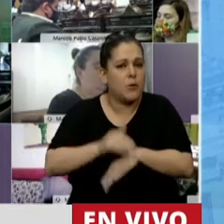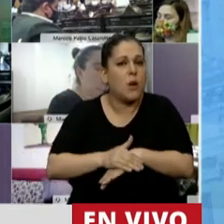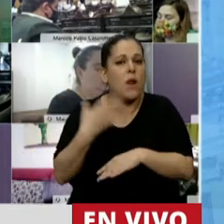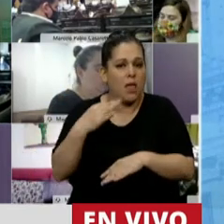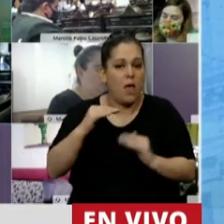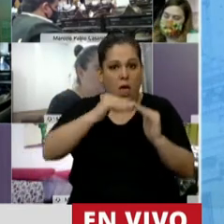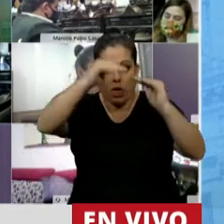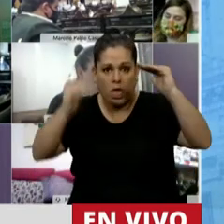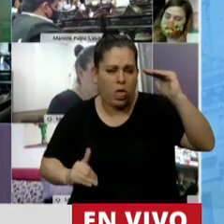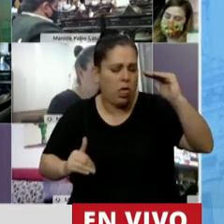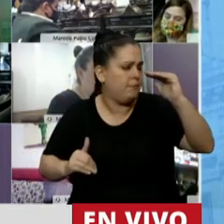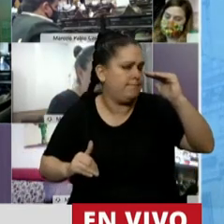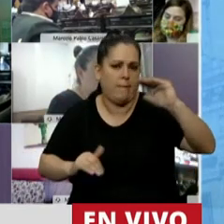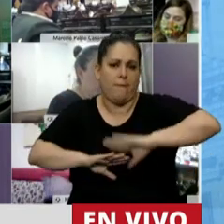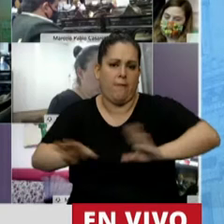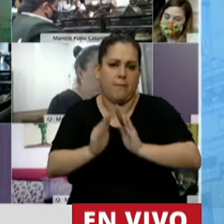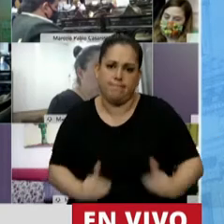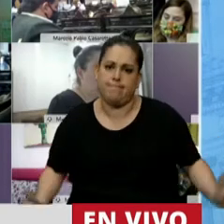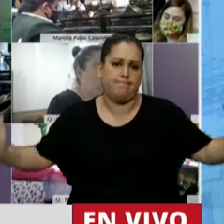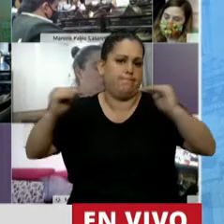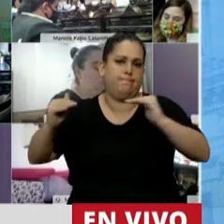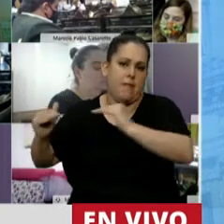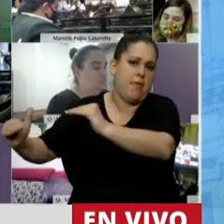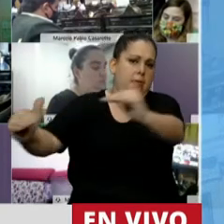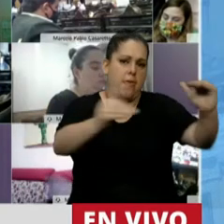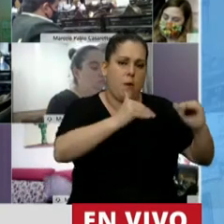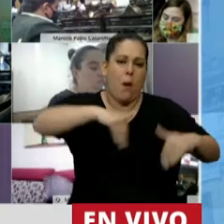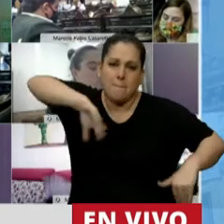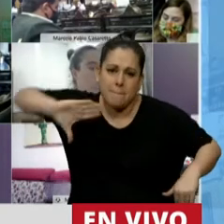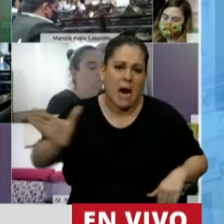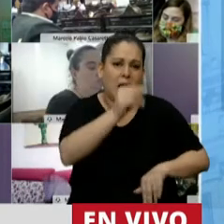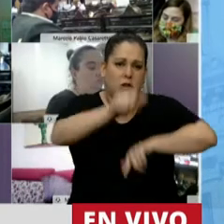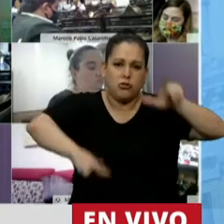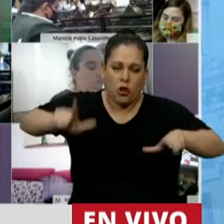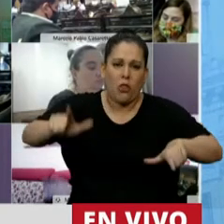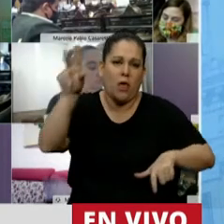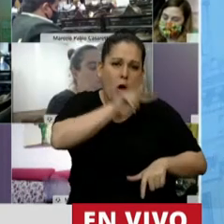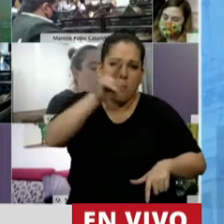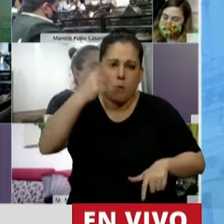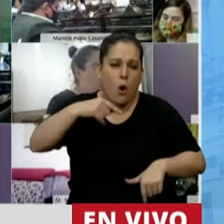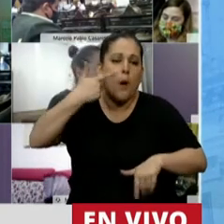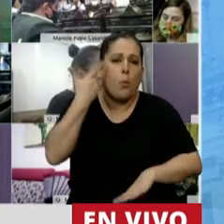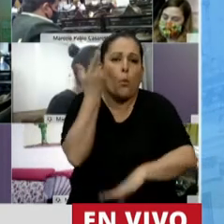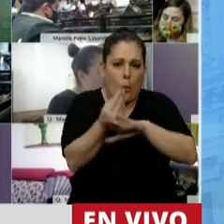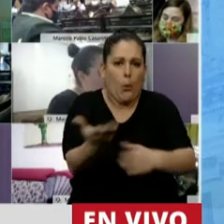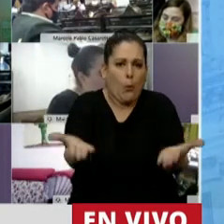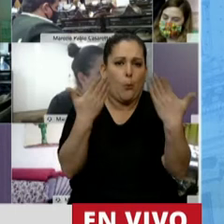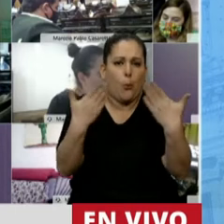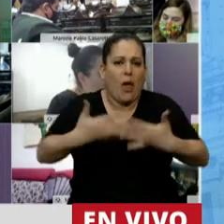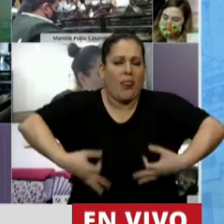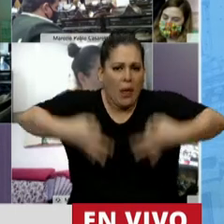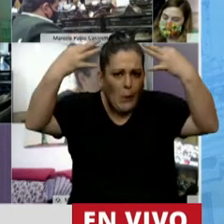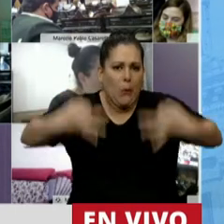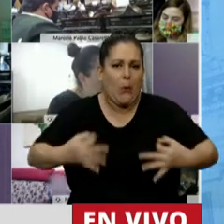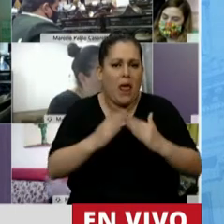desigualdad galopante y avanzar para que todos y todas en nuestro suelo puedan vivir con un piso